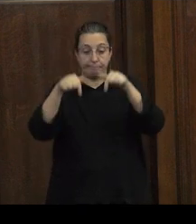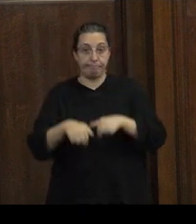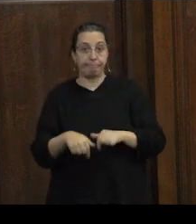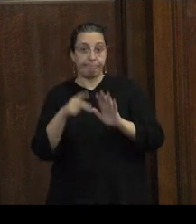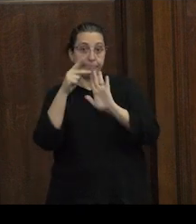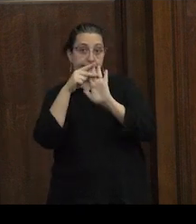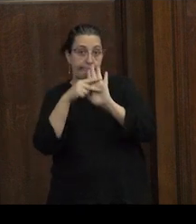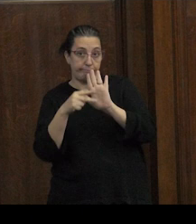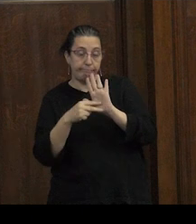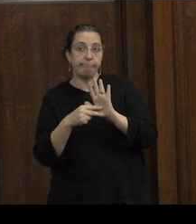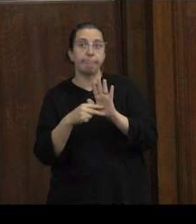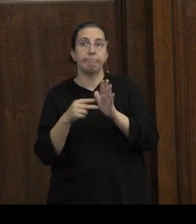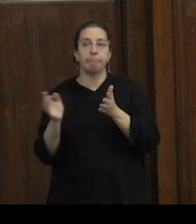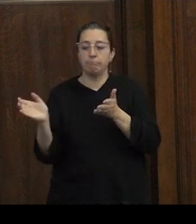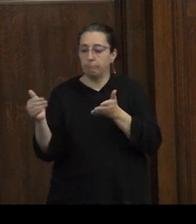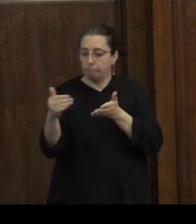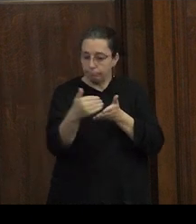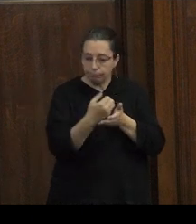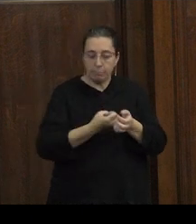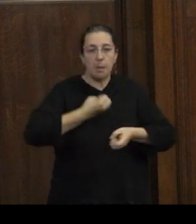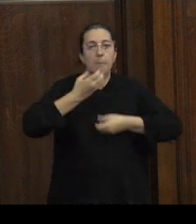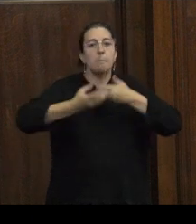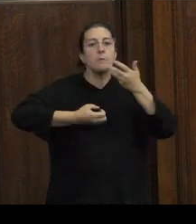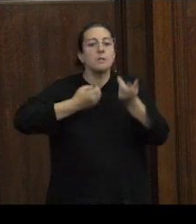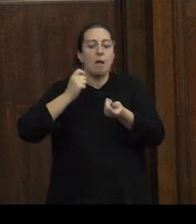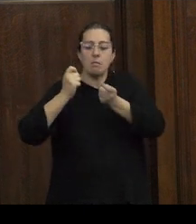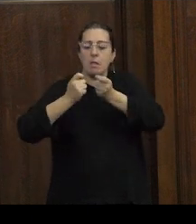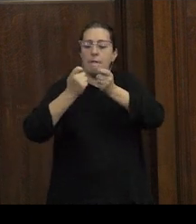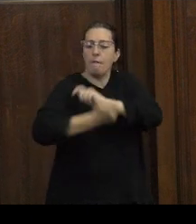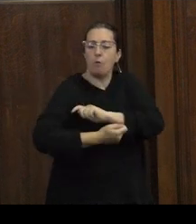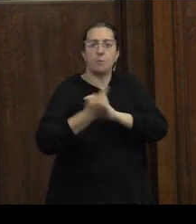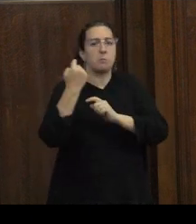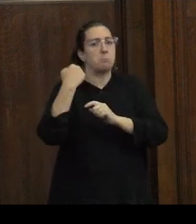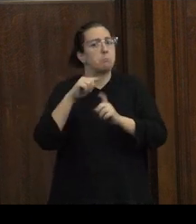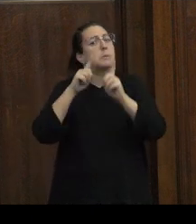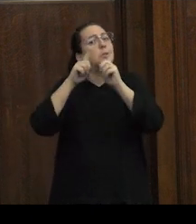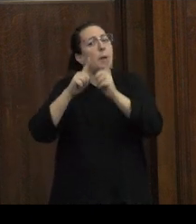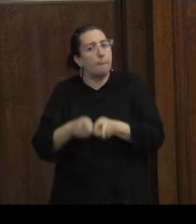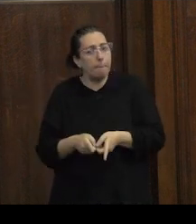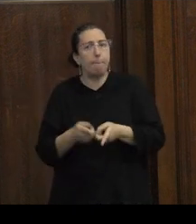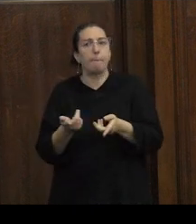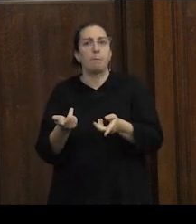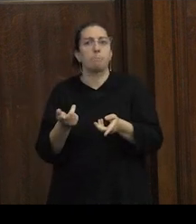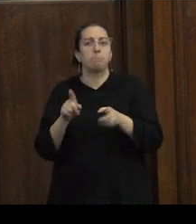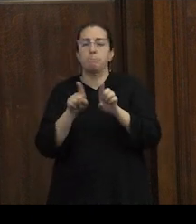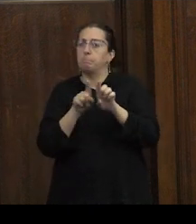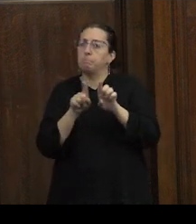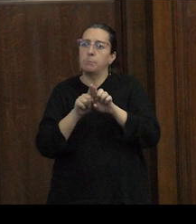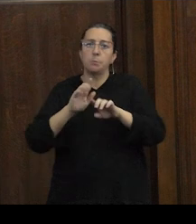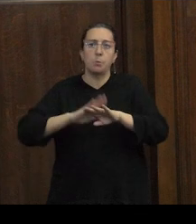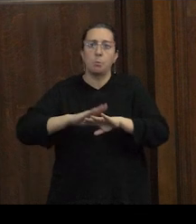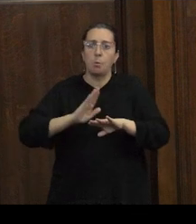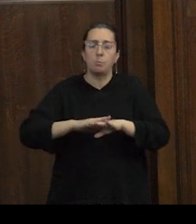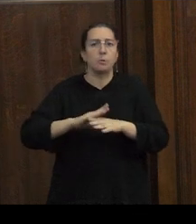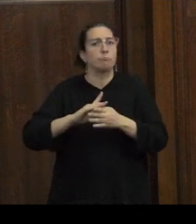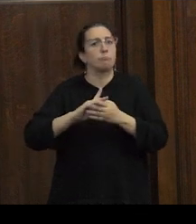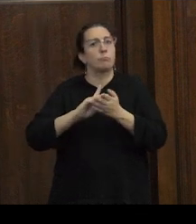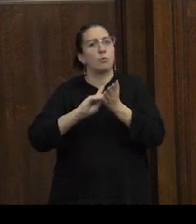recogen y expresan esas transformaciones pero al mismo tiempo al definir tipologías